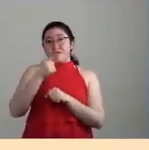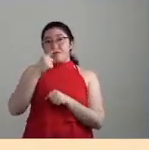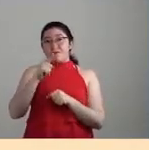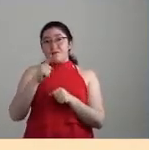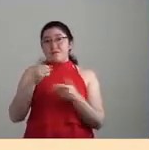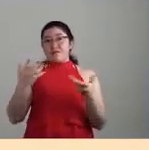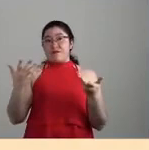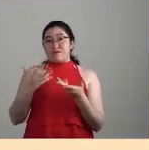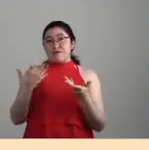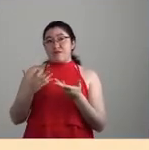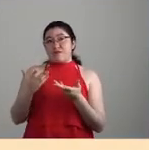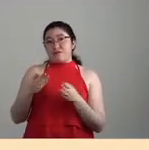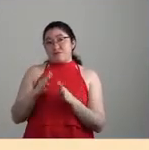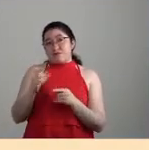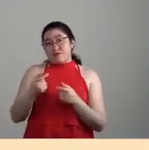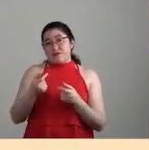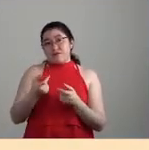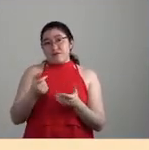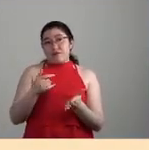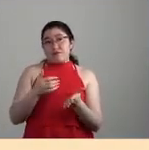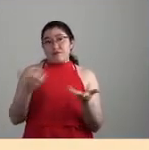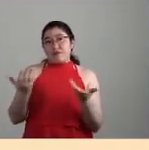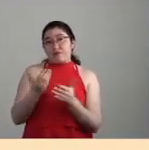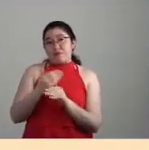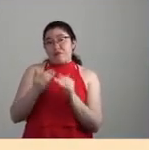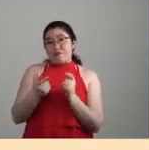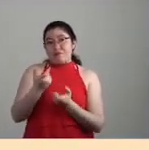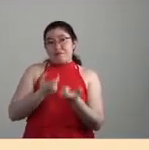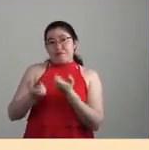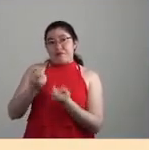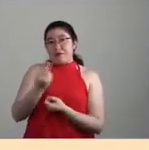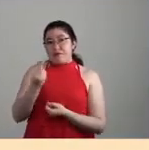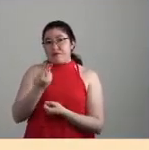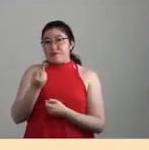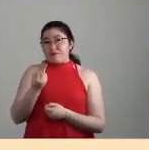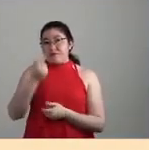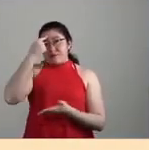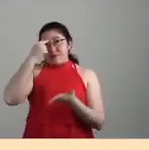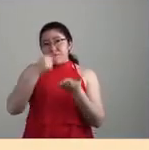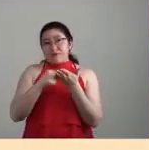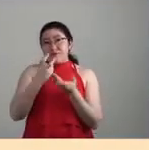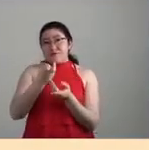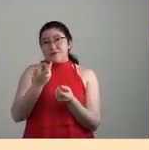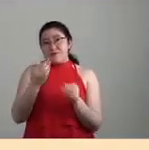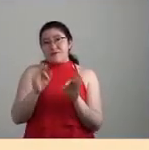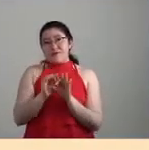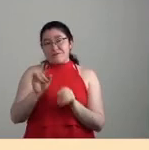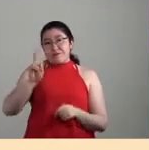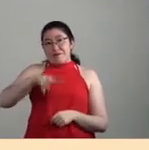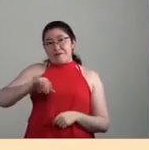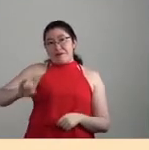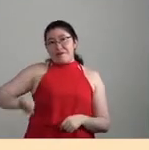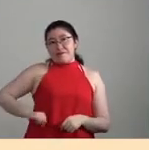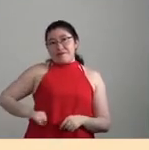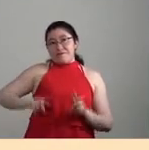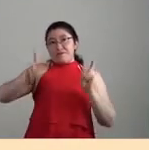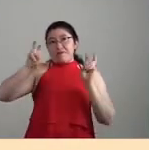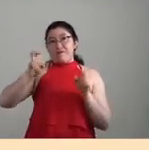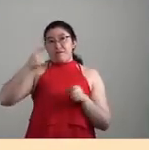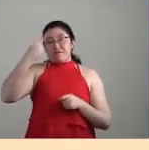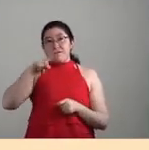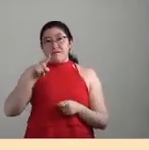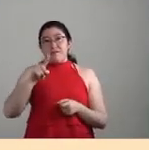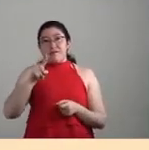que exige esta economía de orden capitalista, ¿no? Entonces, yo creo que eso es interesante a la hora de